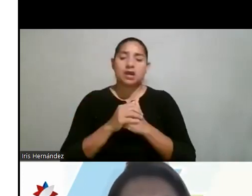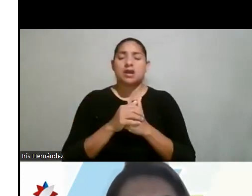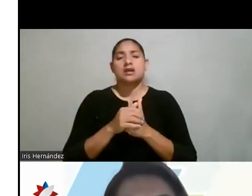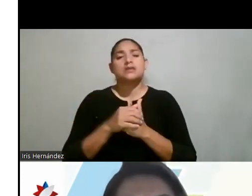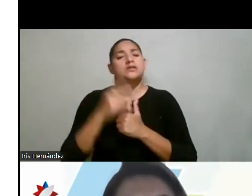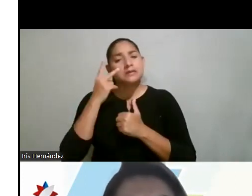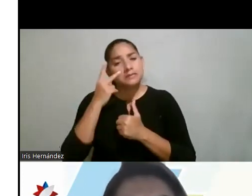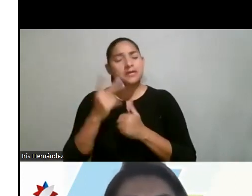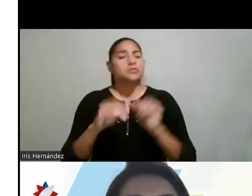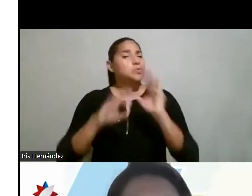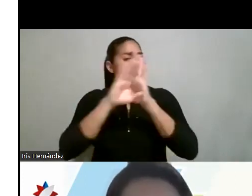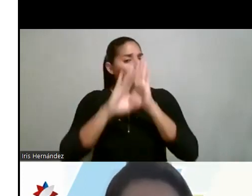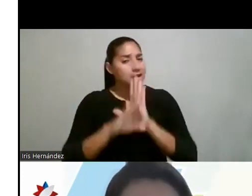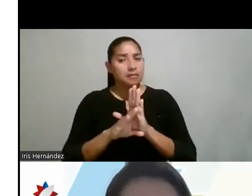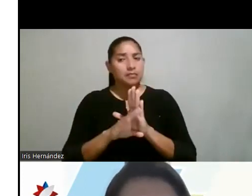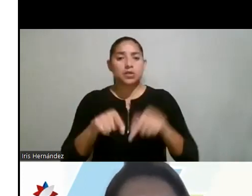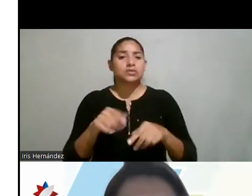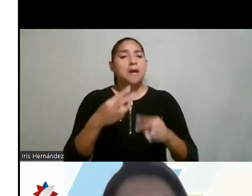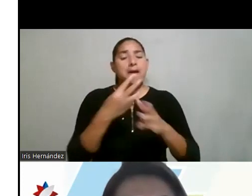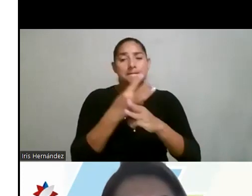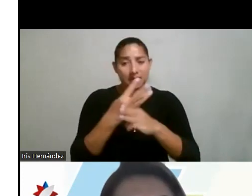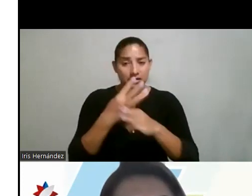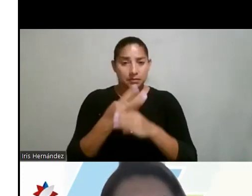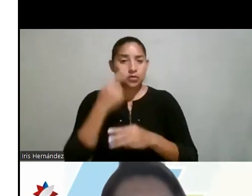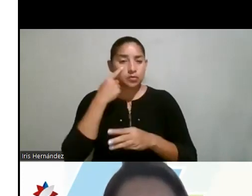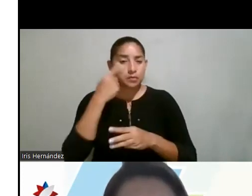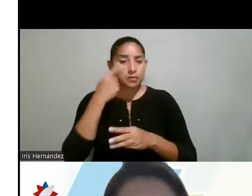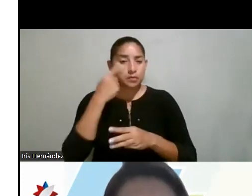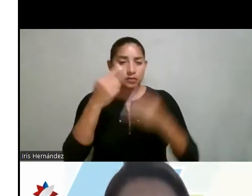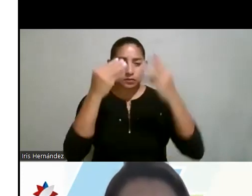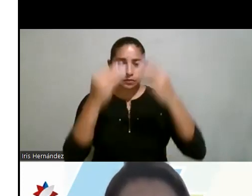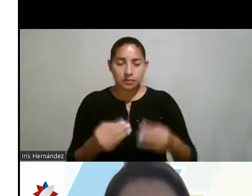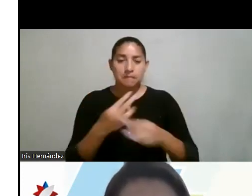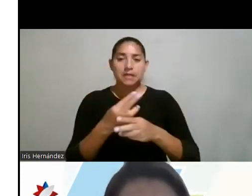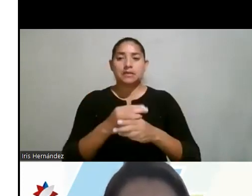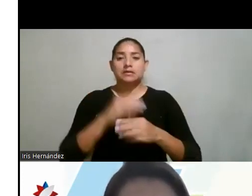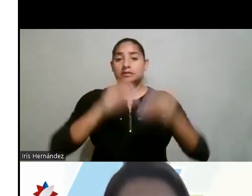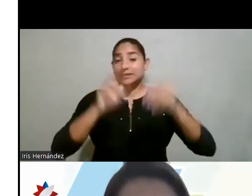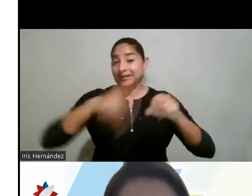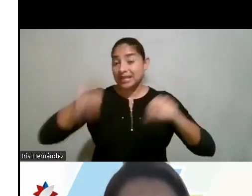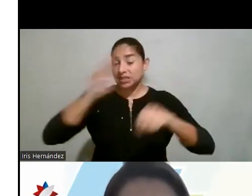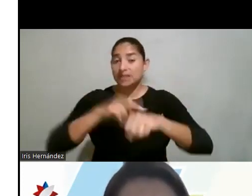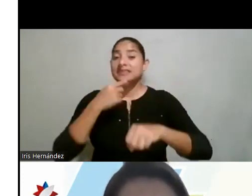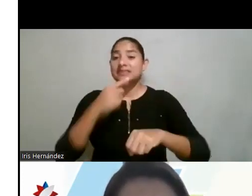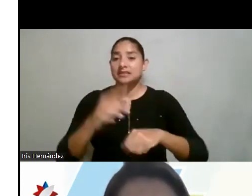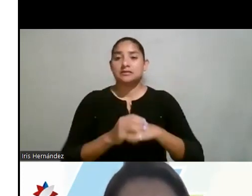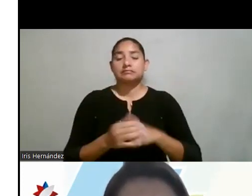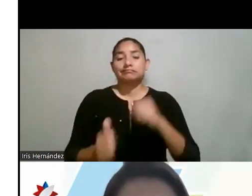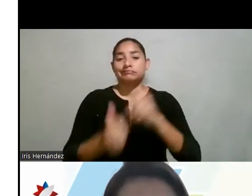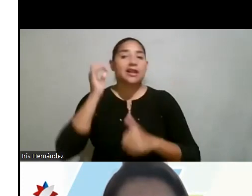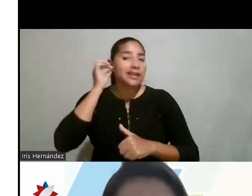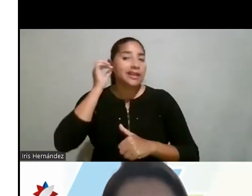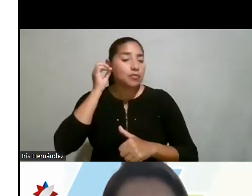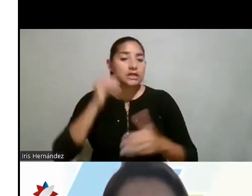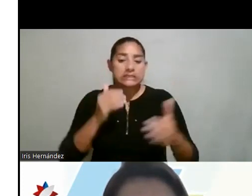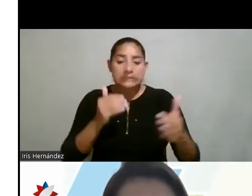vemos, por ejemplo, aquí no está matemática, pero si nosotros vemos matemática, la estadística nacional es que las mujeres se están